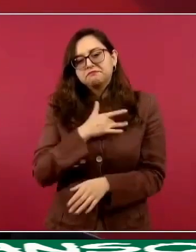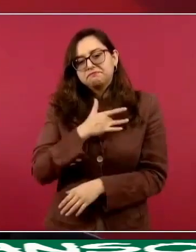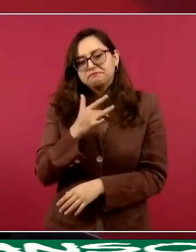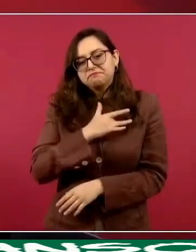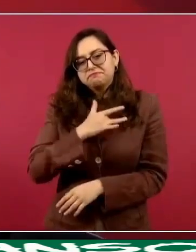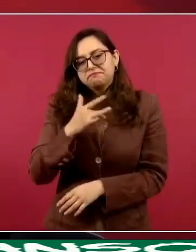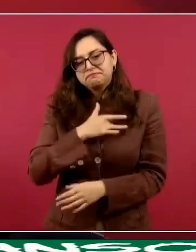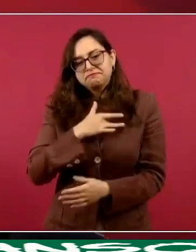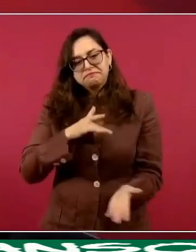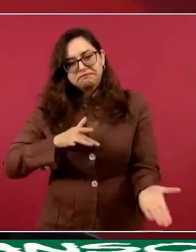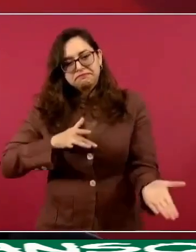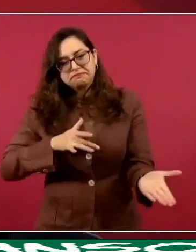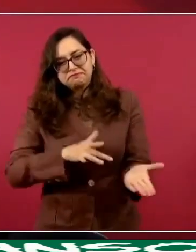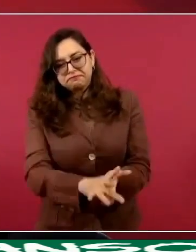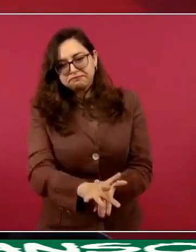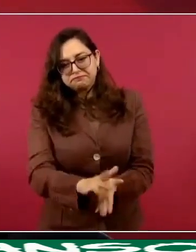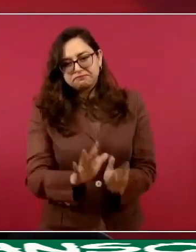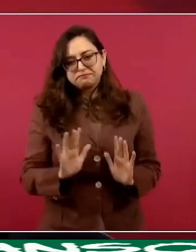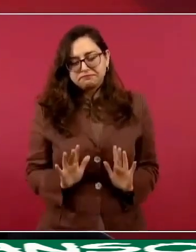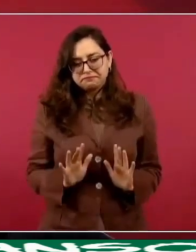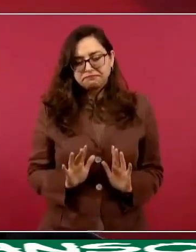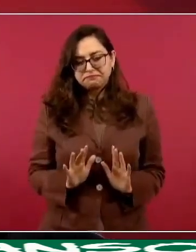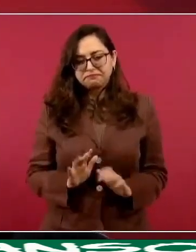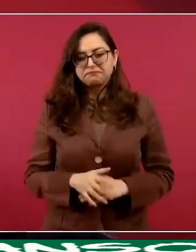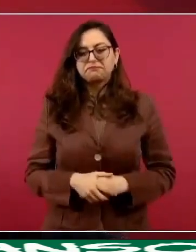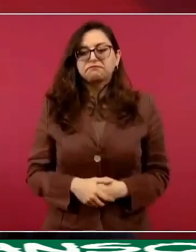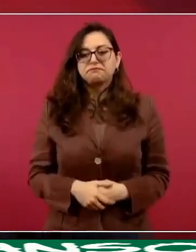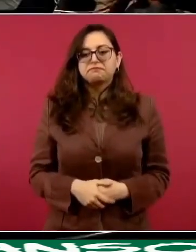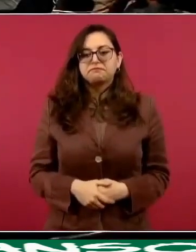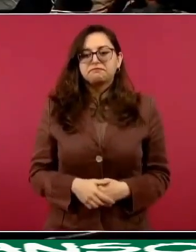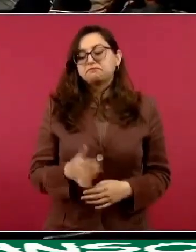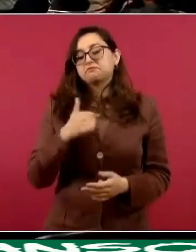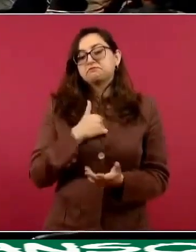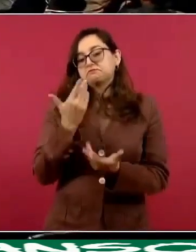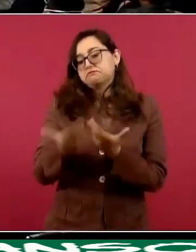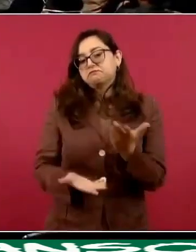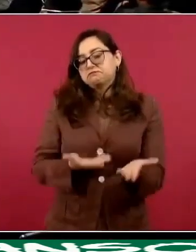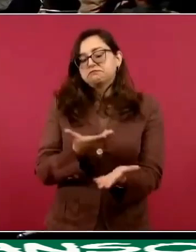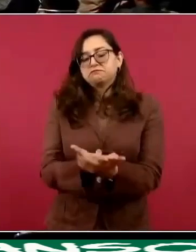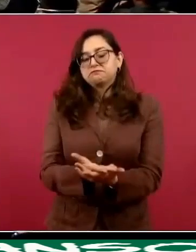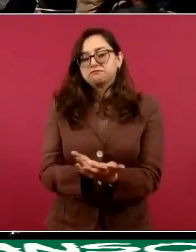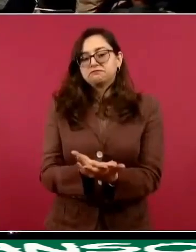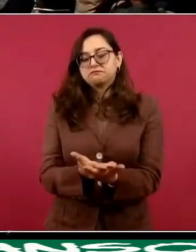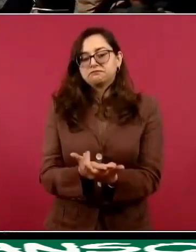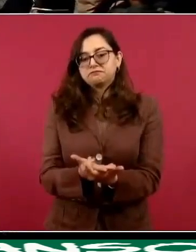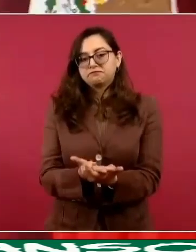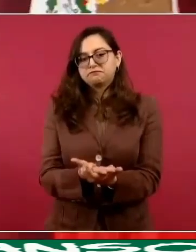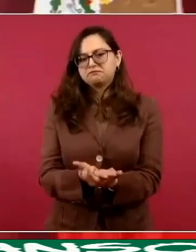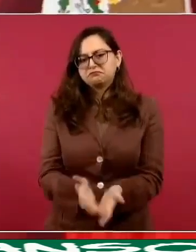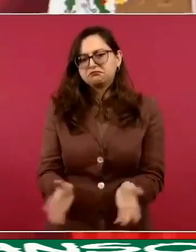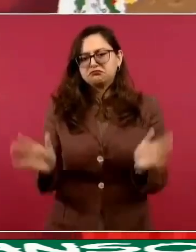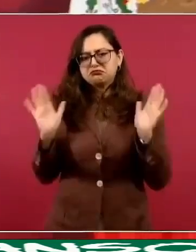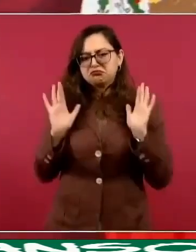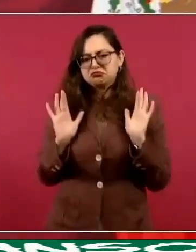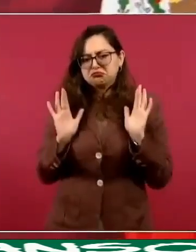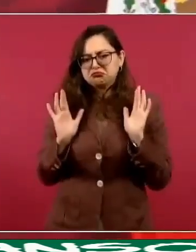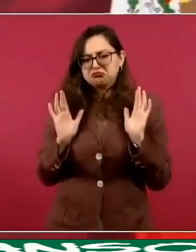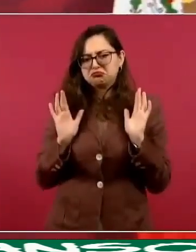Además, lo estoy planteando porque no pierdo nada